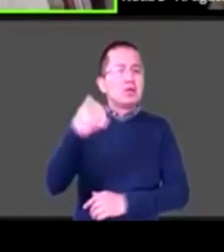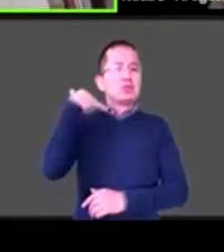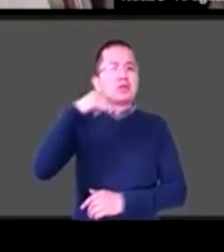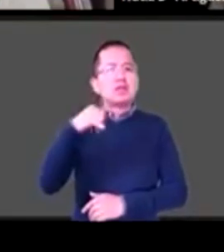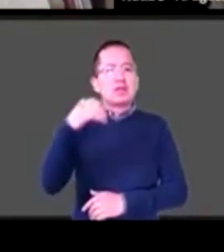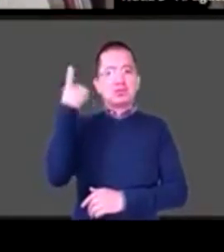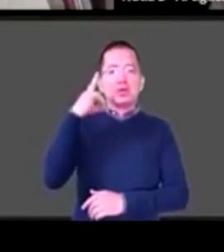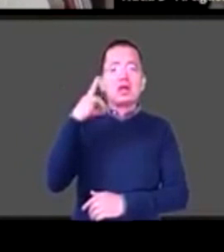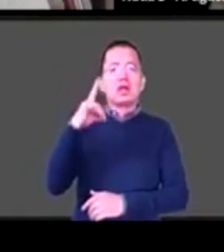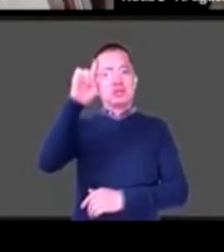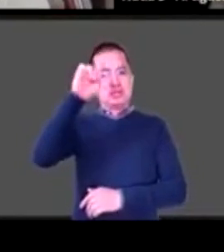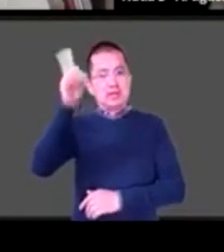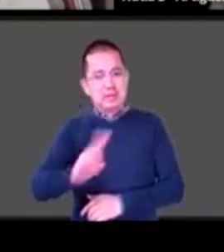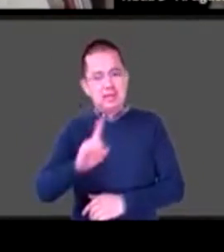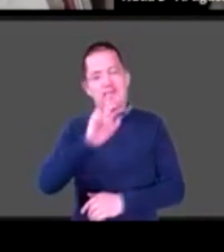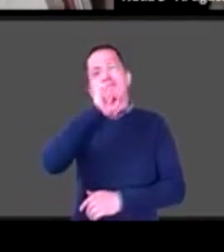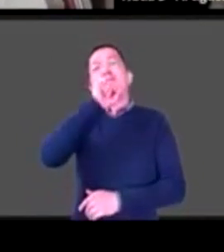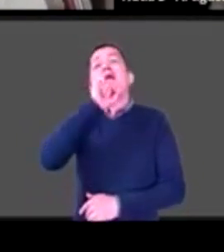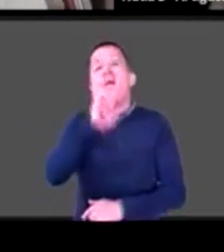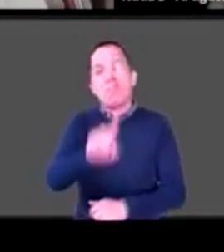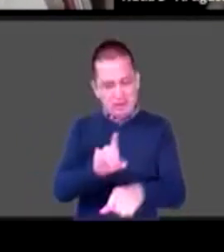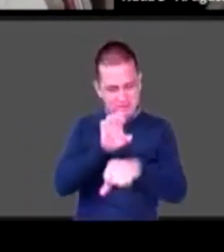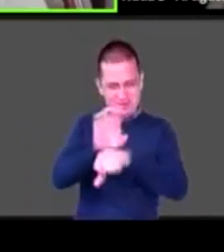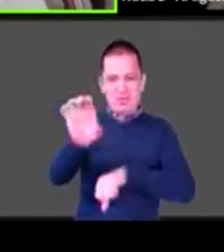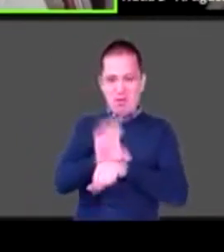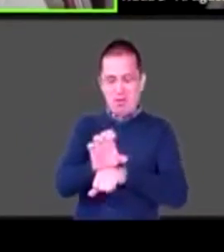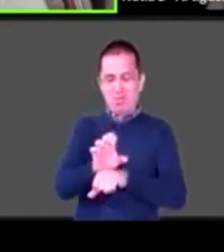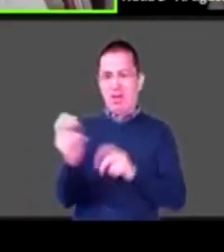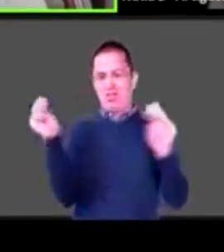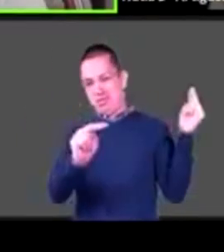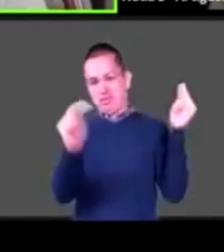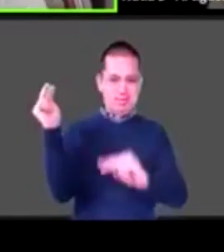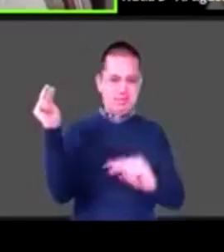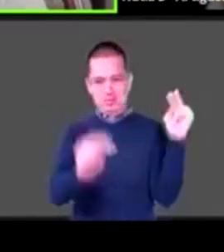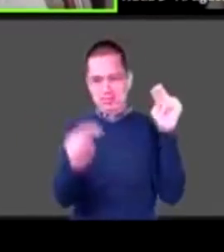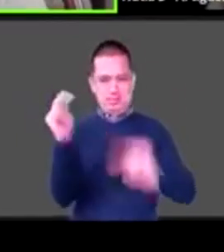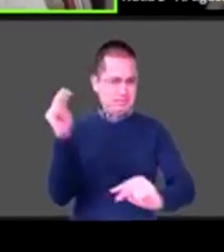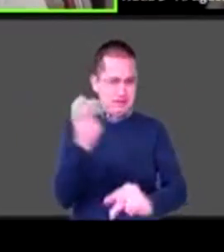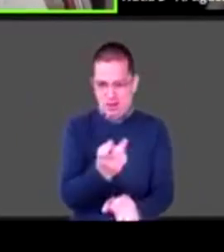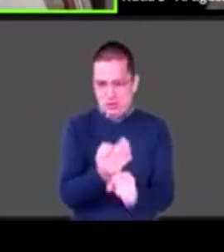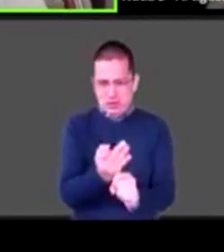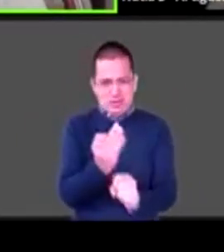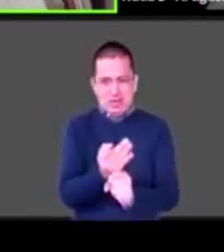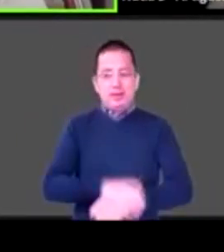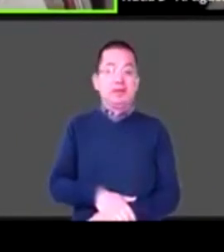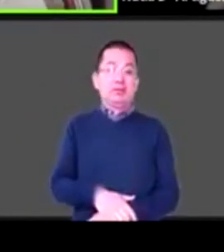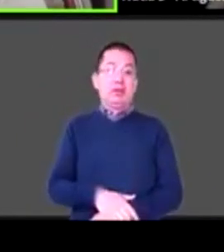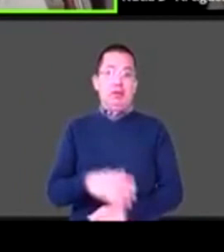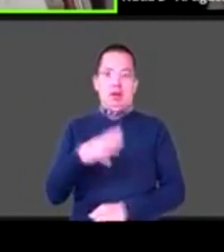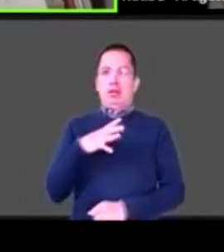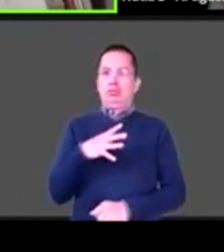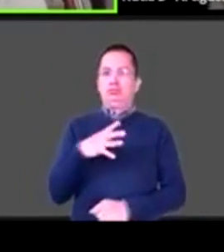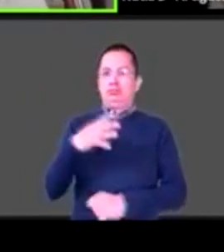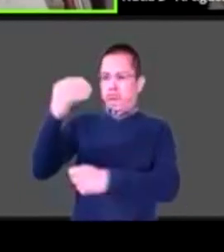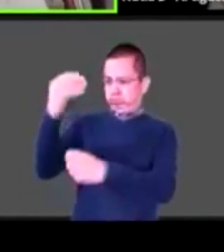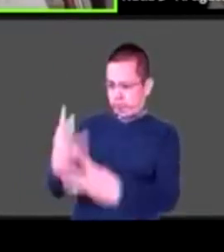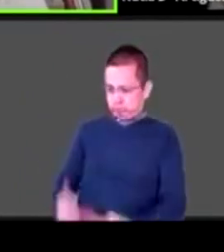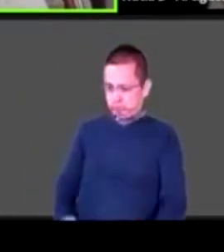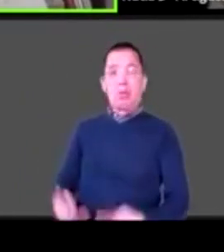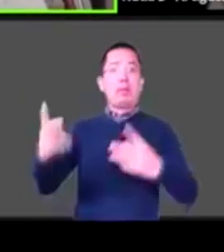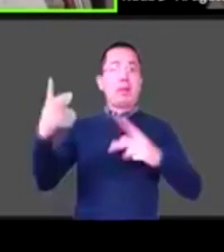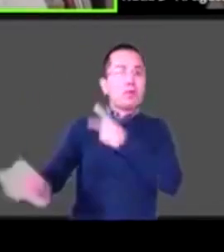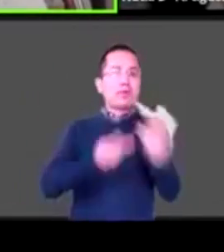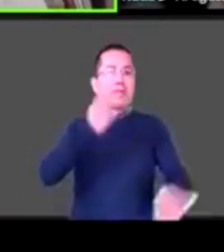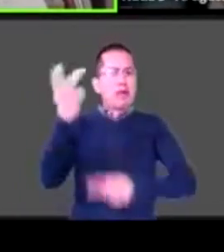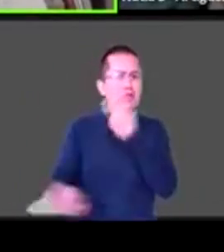Zacatecas, y por qué no, Colombia. Entonces, hay una enorme cantidad de preguntas, tenemos cientos de preguntas